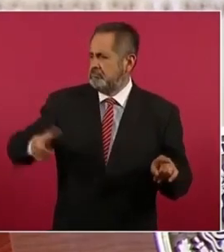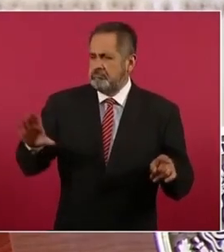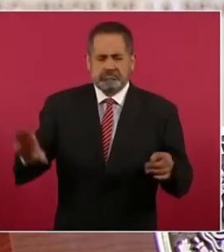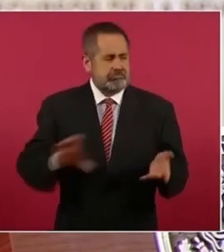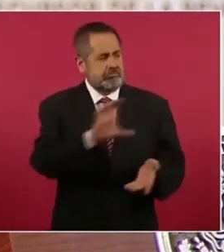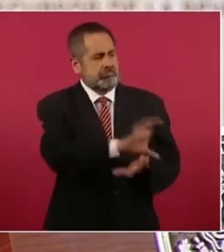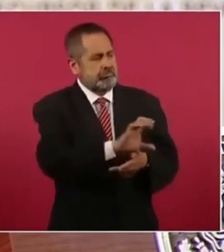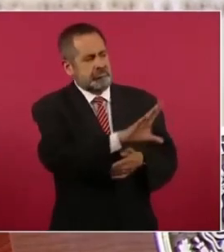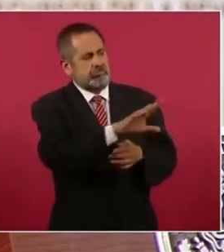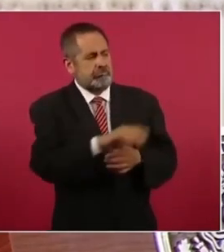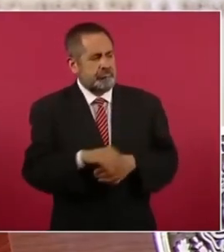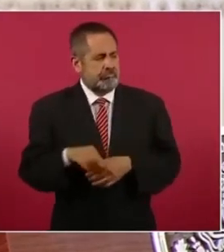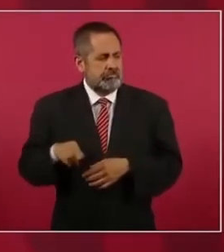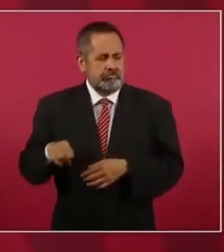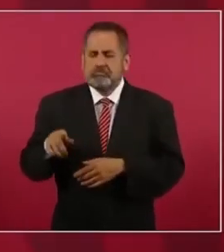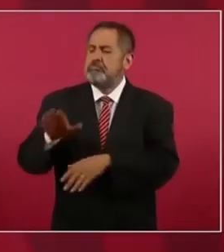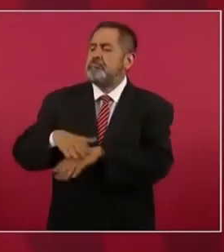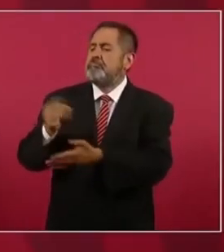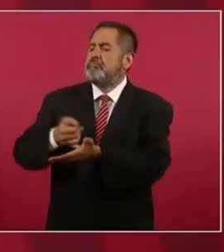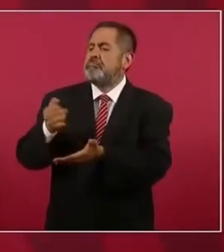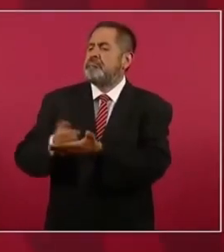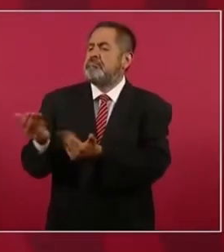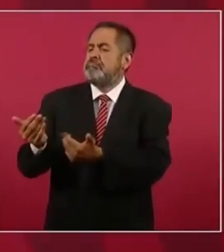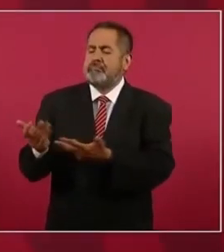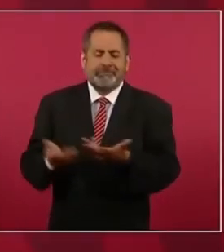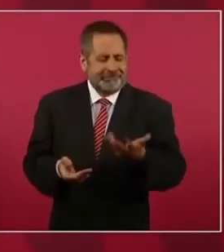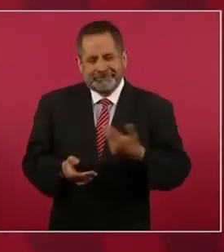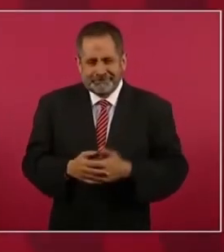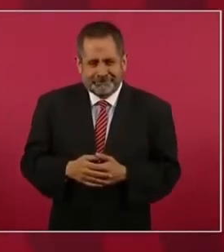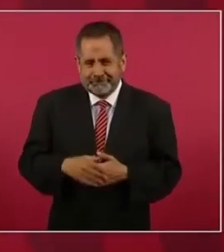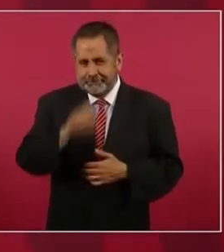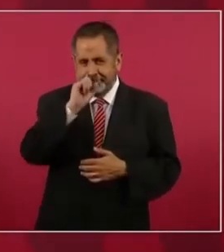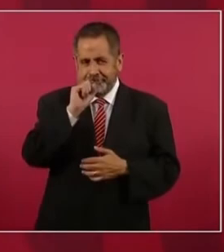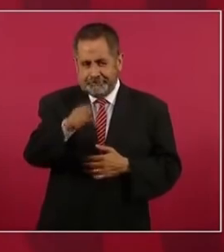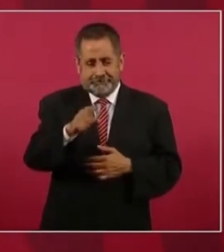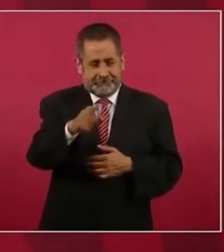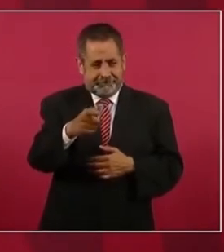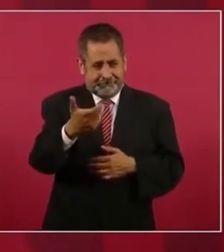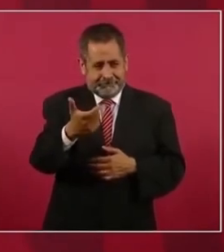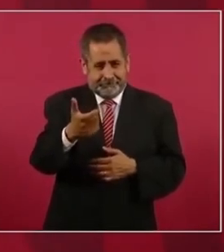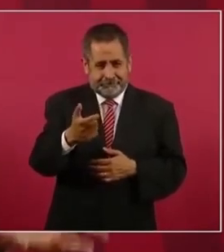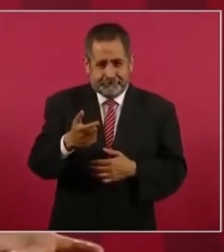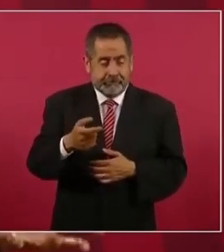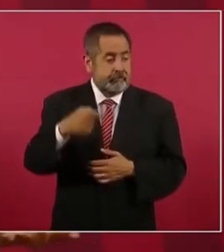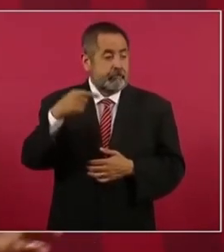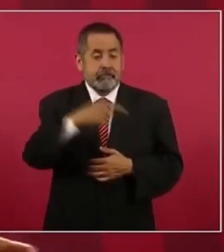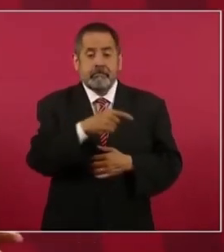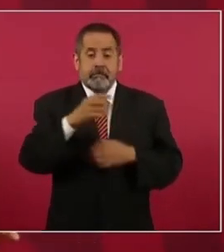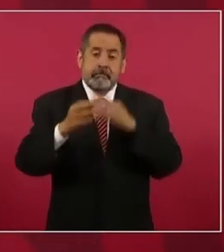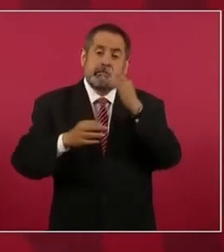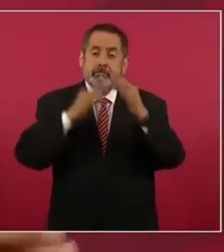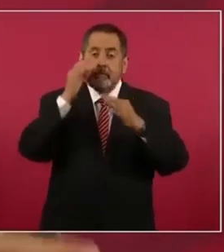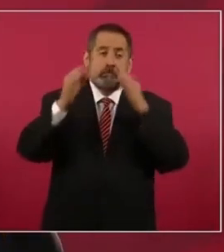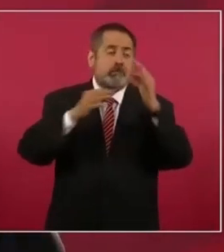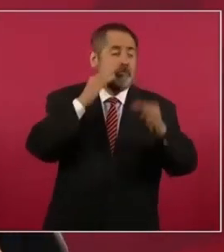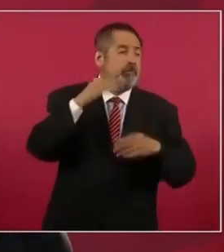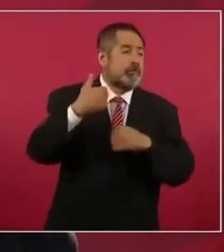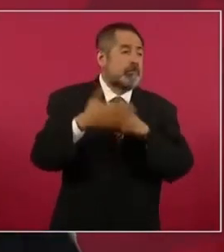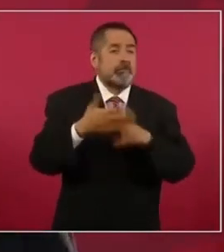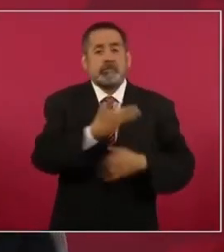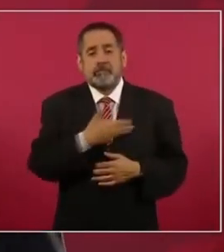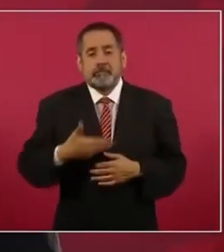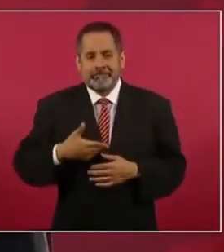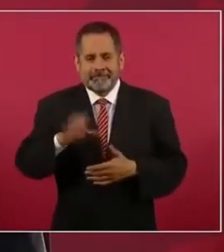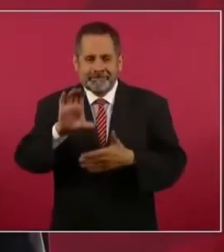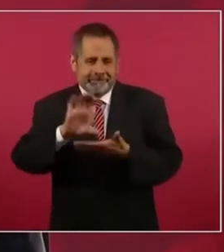Y luego lo que dices, lo del dinero que recibe en su campaña, que está aprobado,